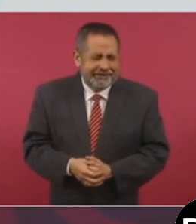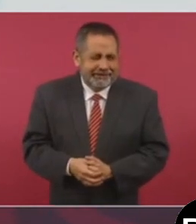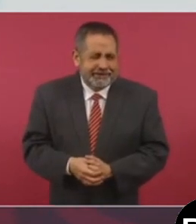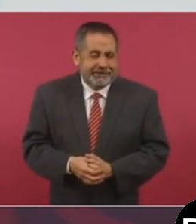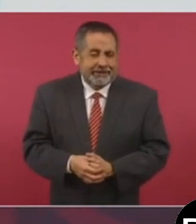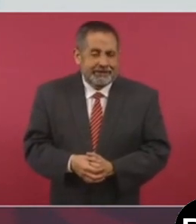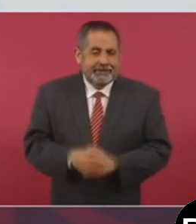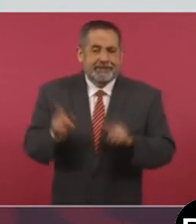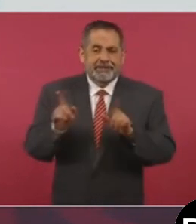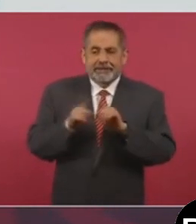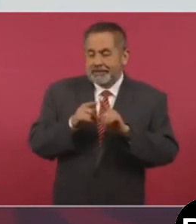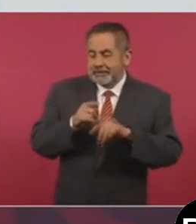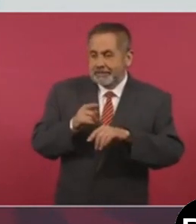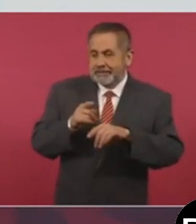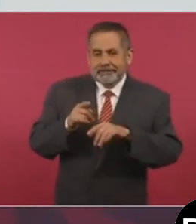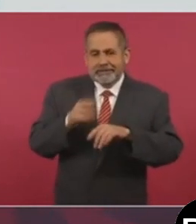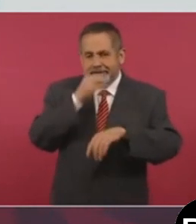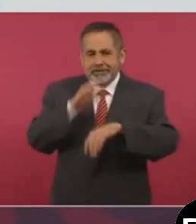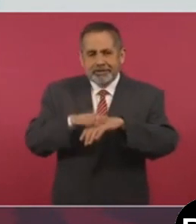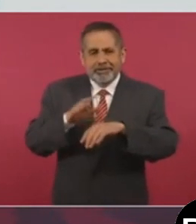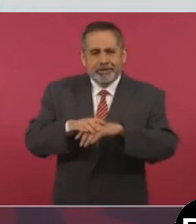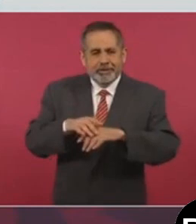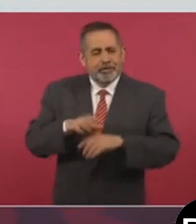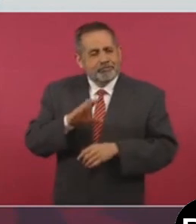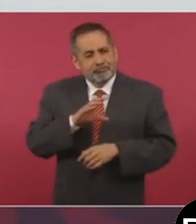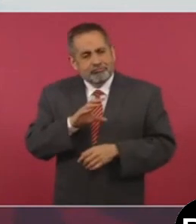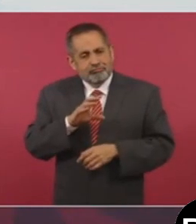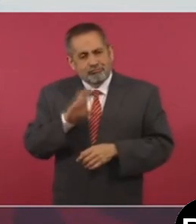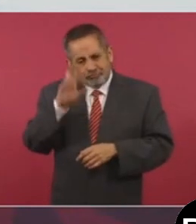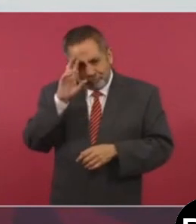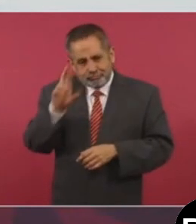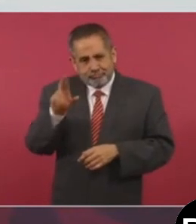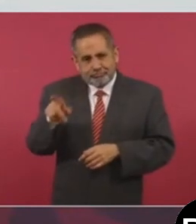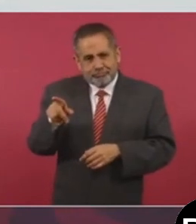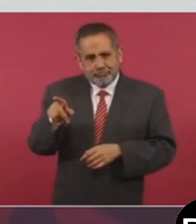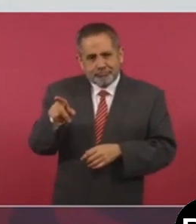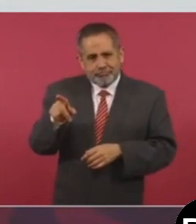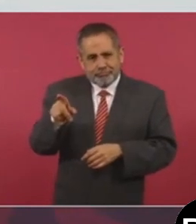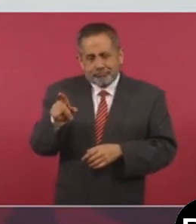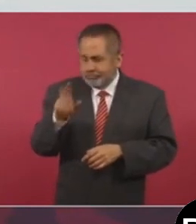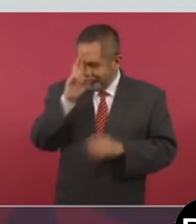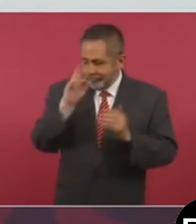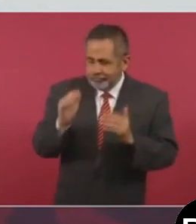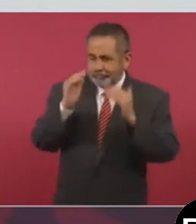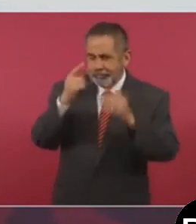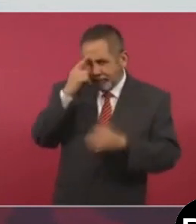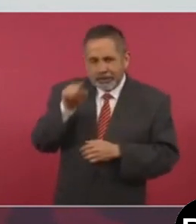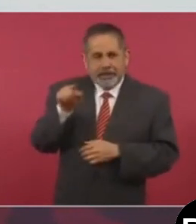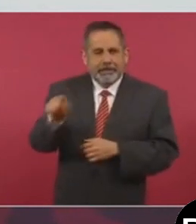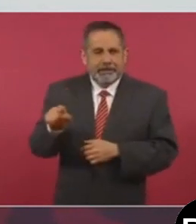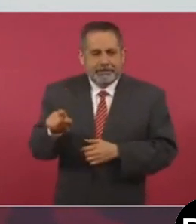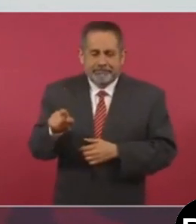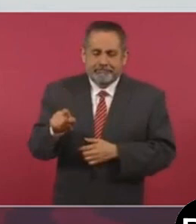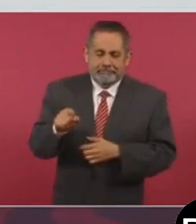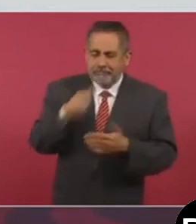Sin más por el momento, le reitero mis más altas y distinguidas consideraciones,